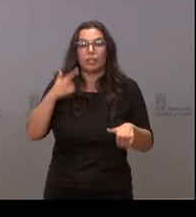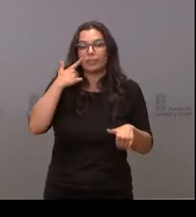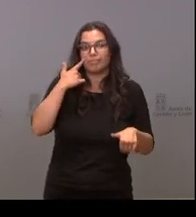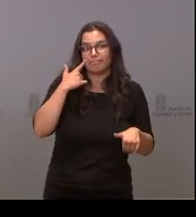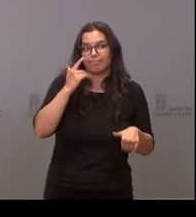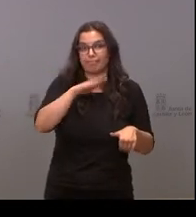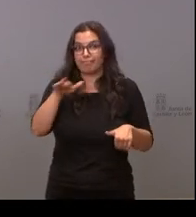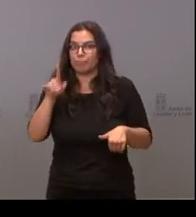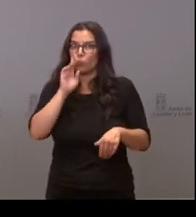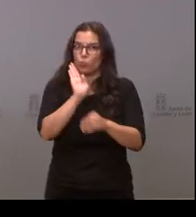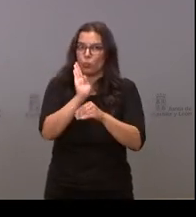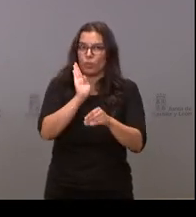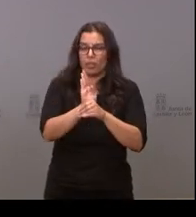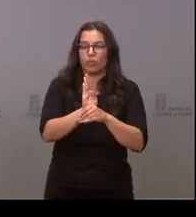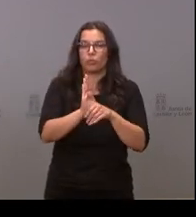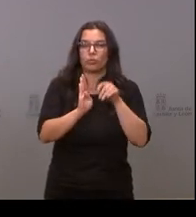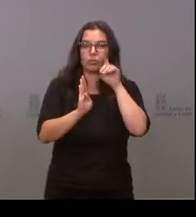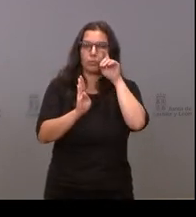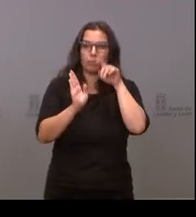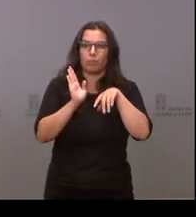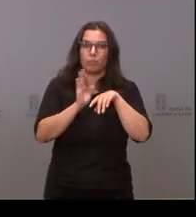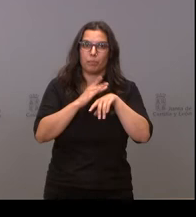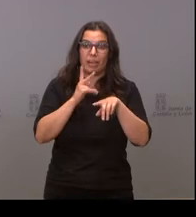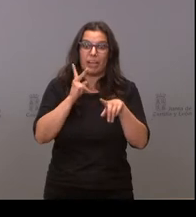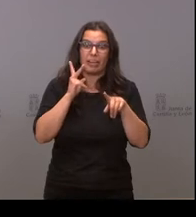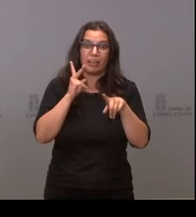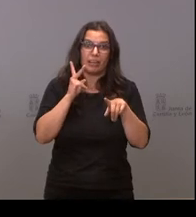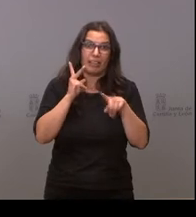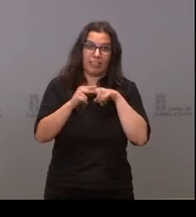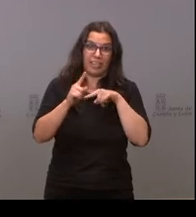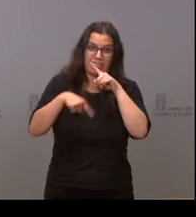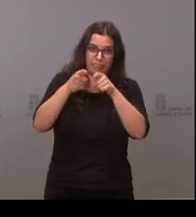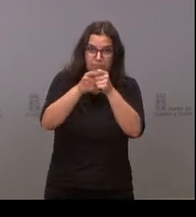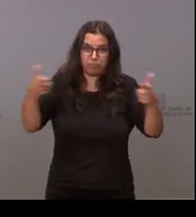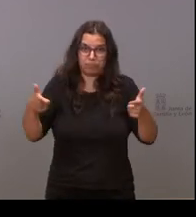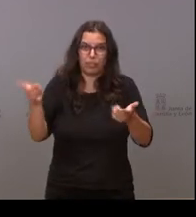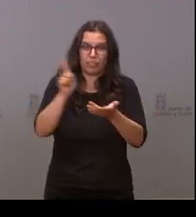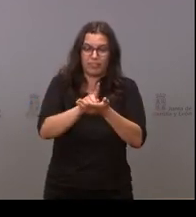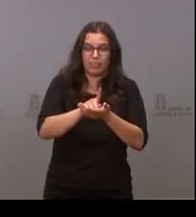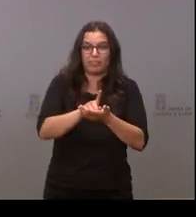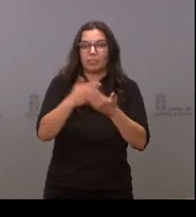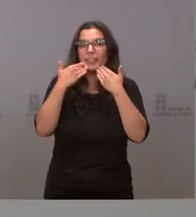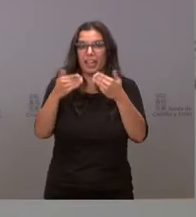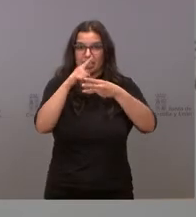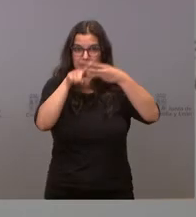no fiestas que ya hemos visto en muchas ocasiones que han traído rebrotes. Perdón. Muchas gracias.